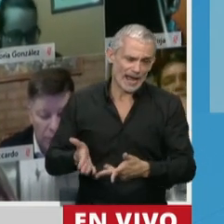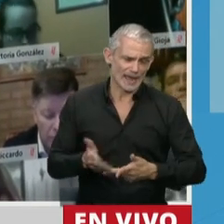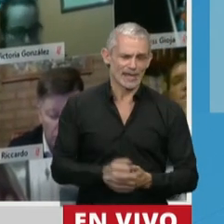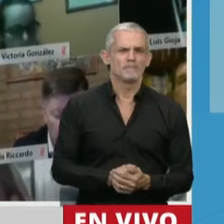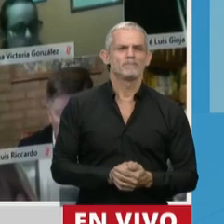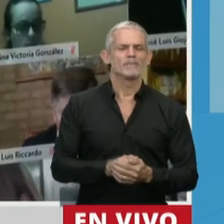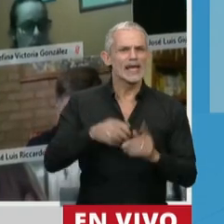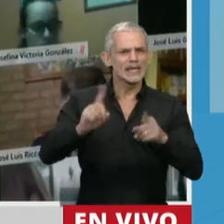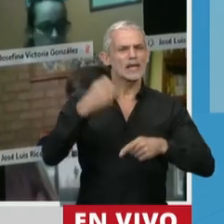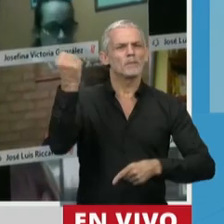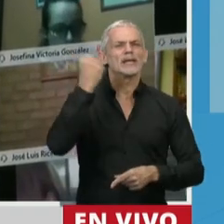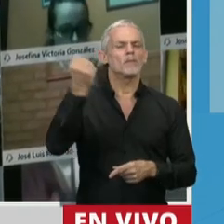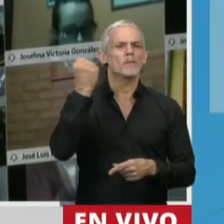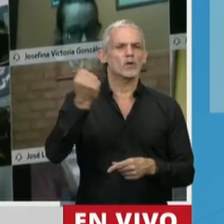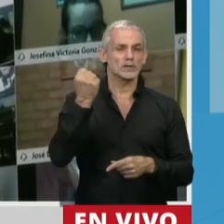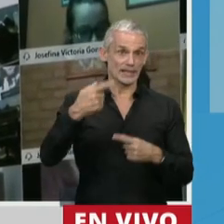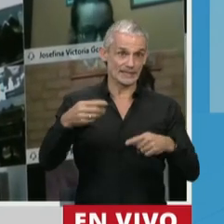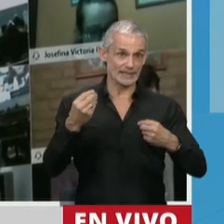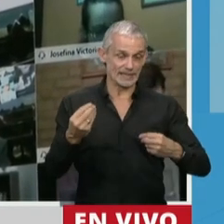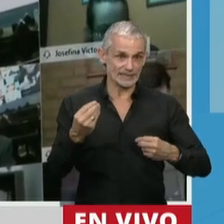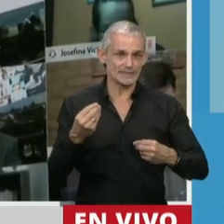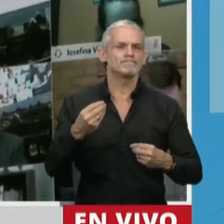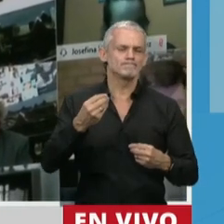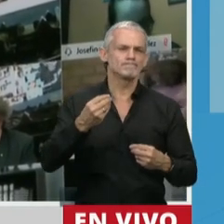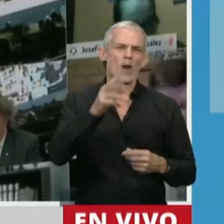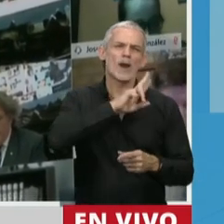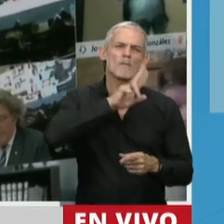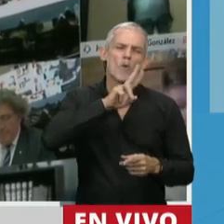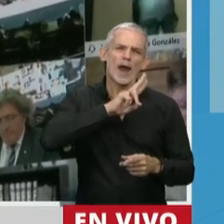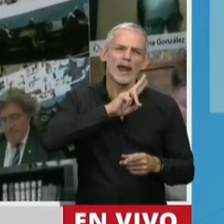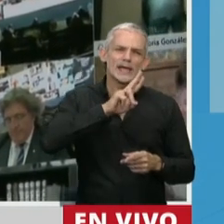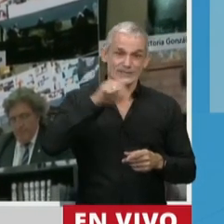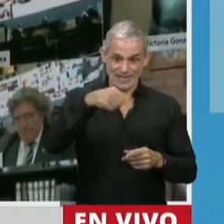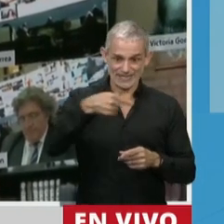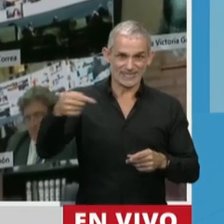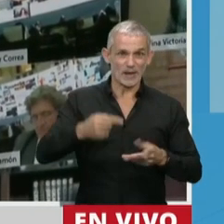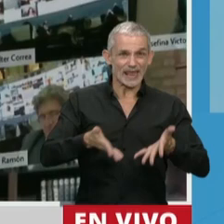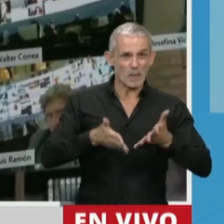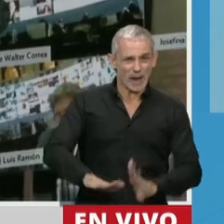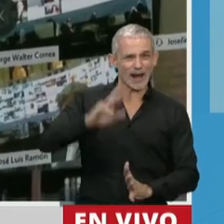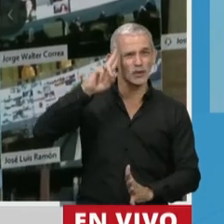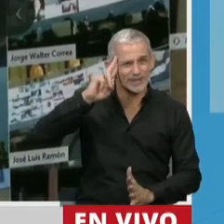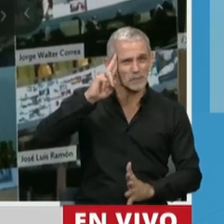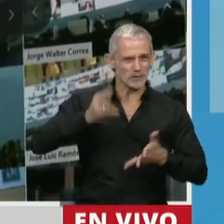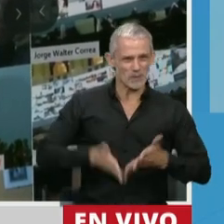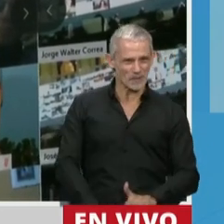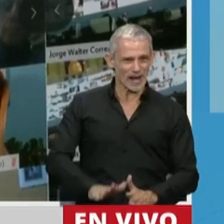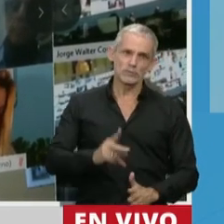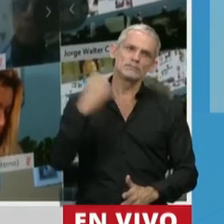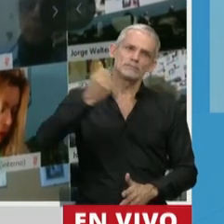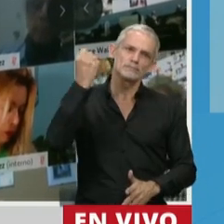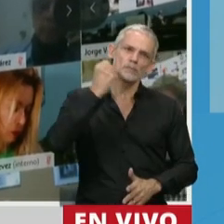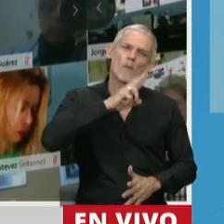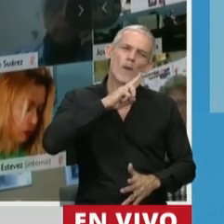Quiero destacar también en ese sentido lo importante que es para las mujeres y en la semana del parto respetado, lo importante que es para las